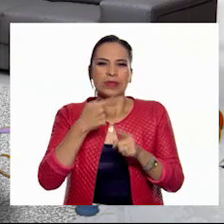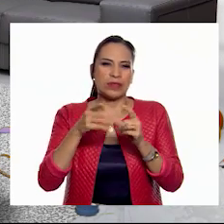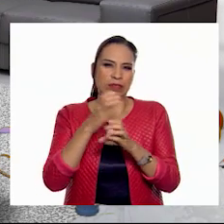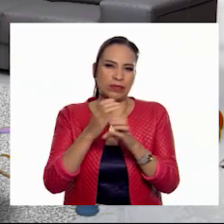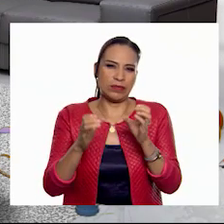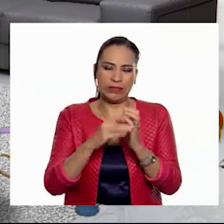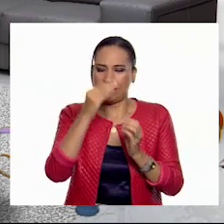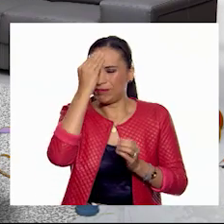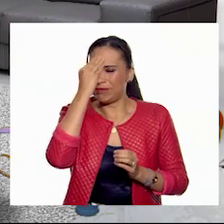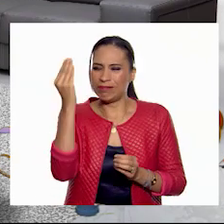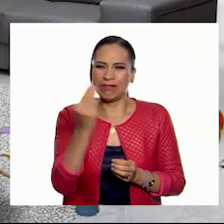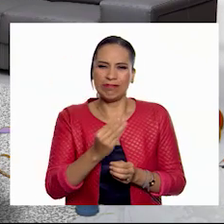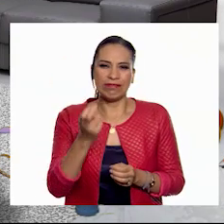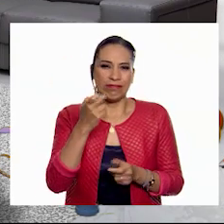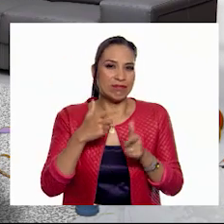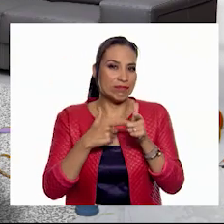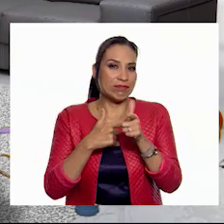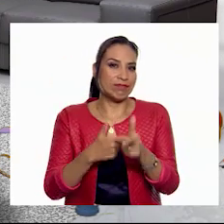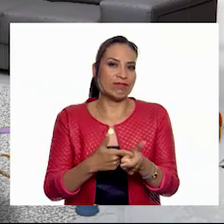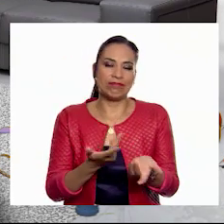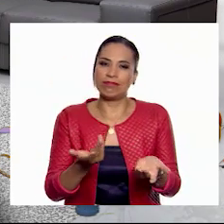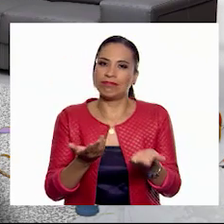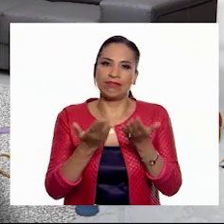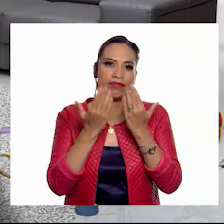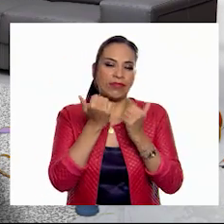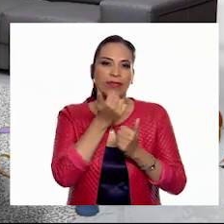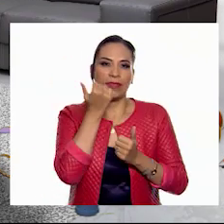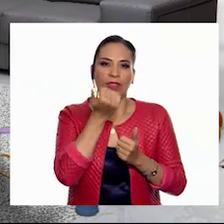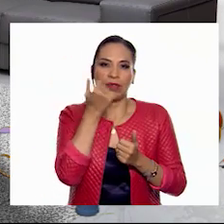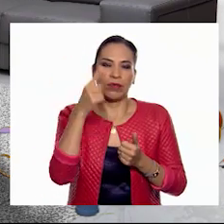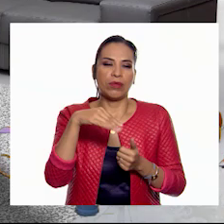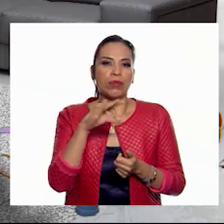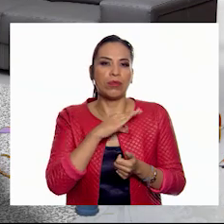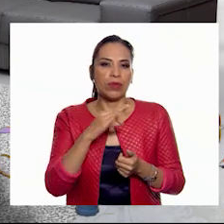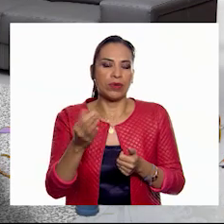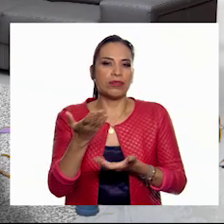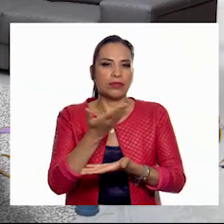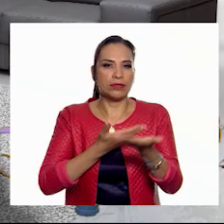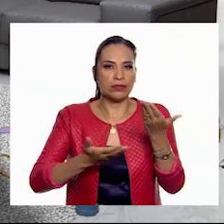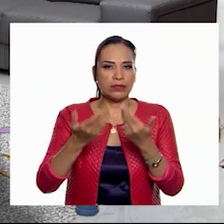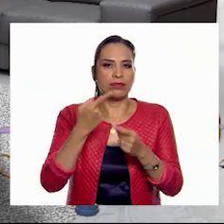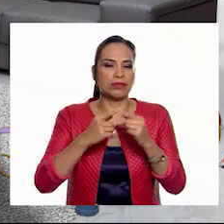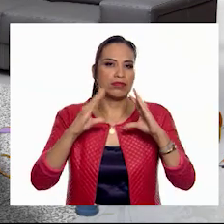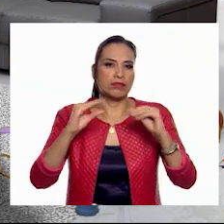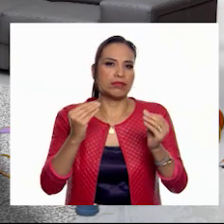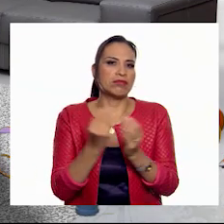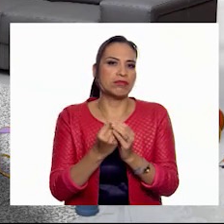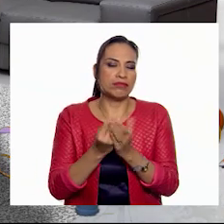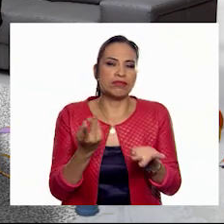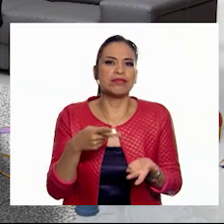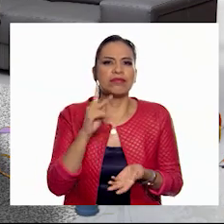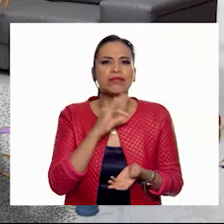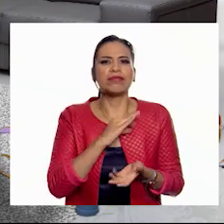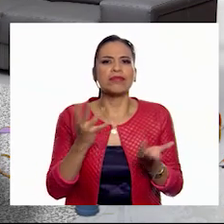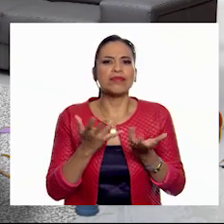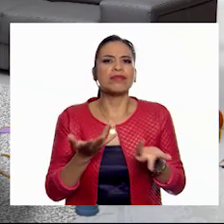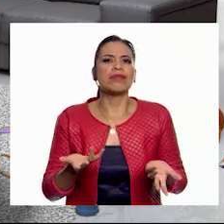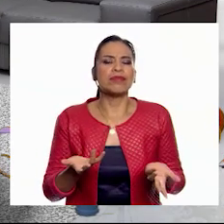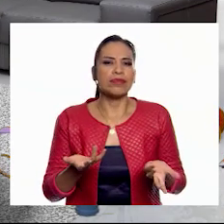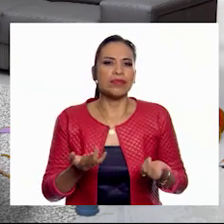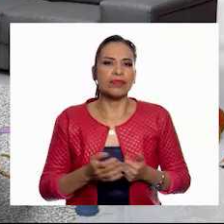¡Qué horror! Si esto sigue así, ya no habrá alumnas y alumnos con los que podamos compartir la sesión. ¿Pero qué podemos hacer?